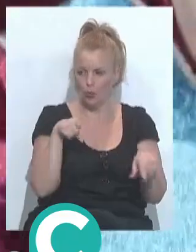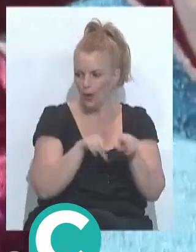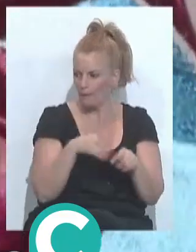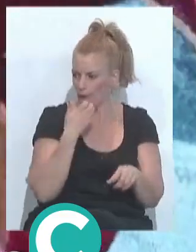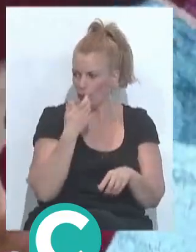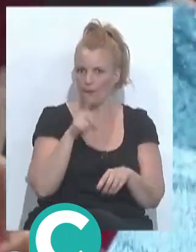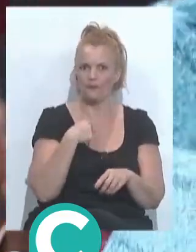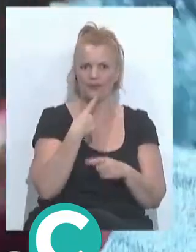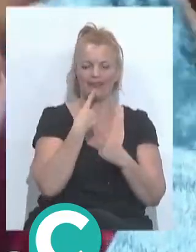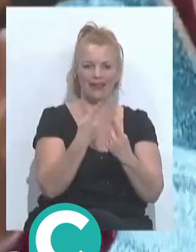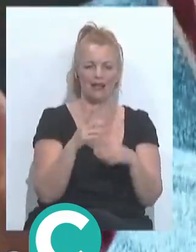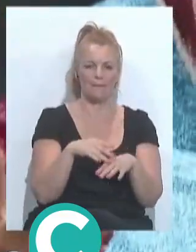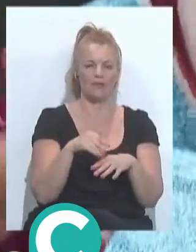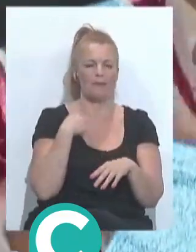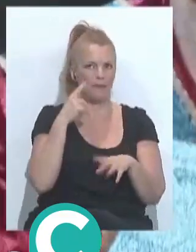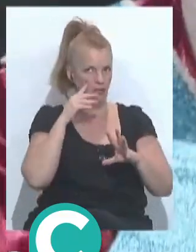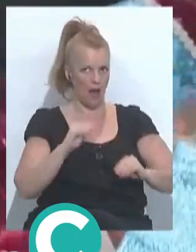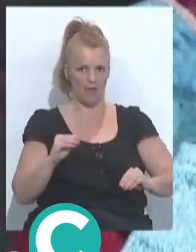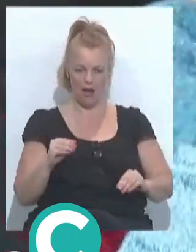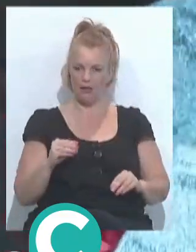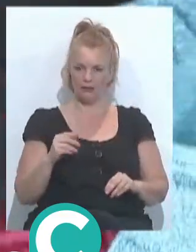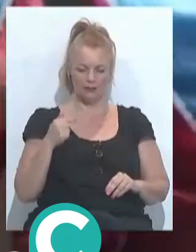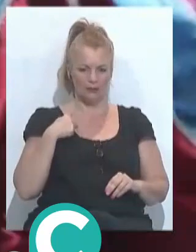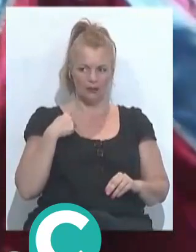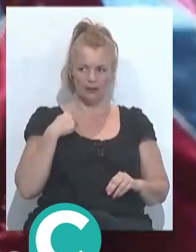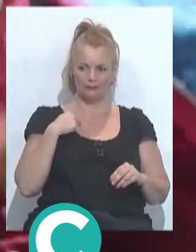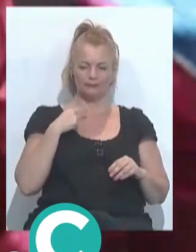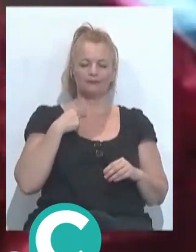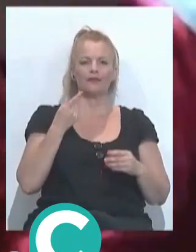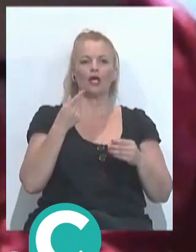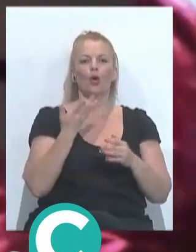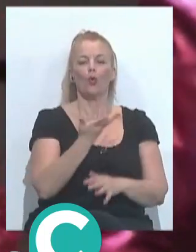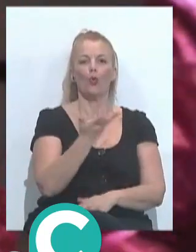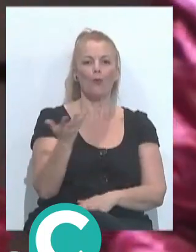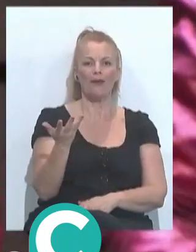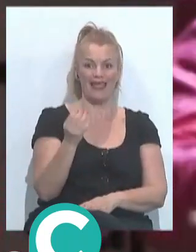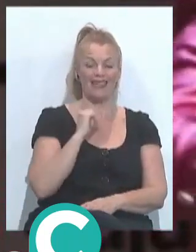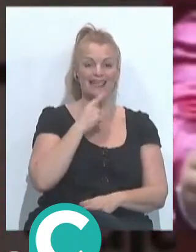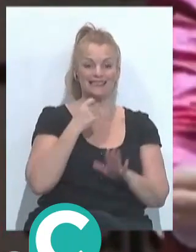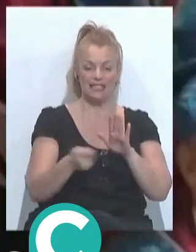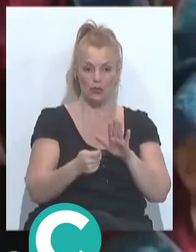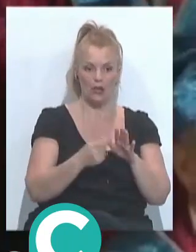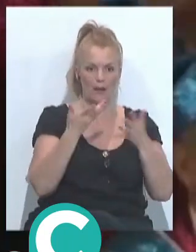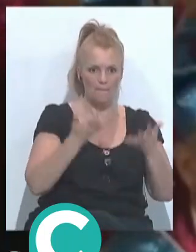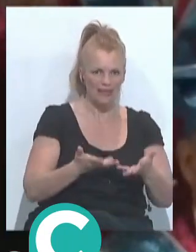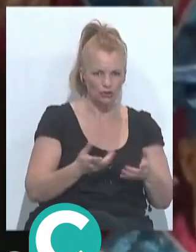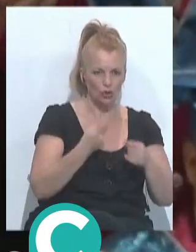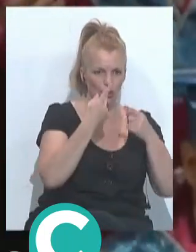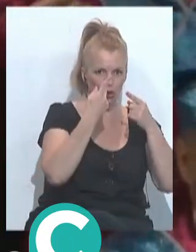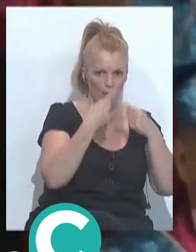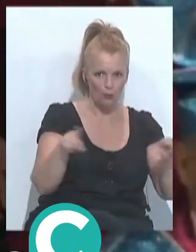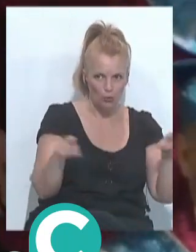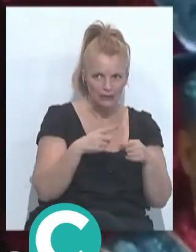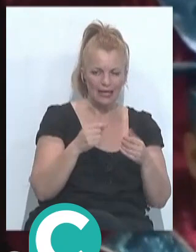una cosa que siempre diré, que a mí me encanta mucho que el cuplé de Chirigota tenga el mismo peso la música, la letra y la